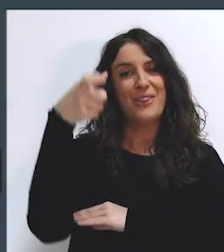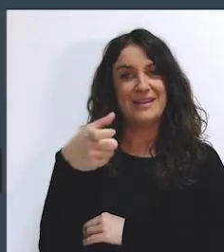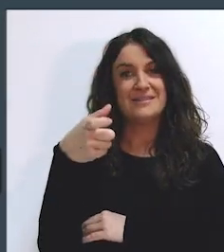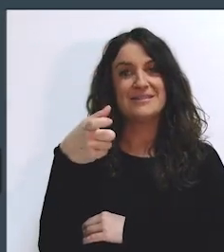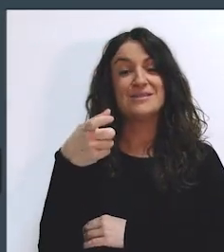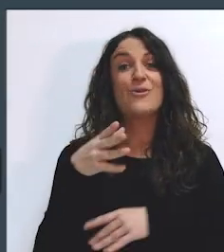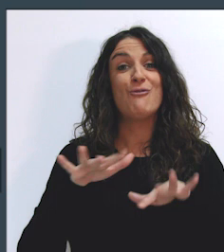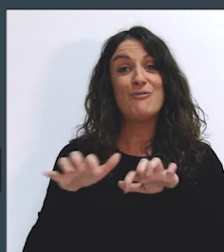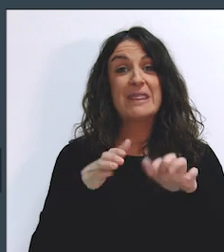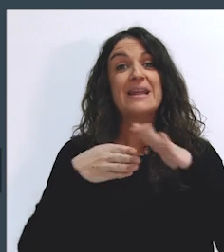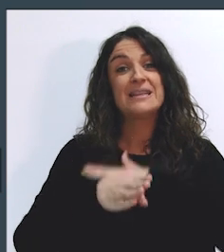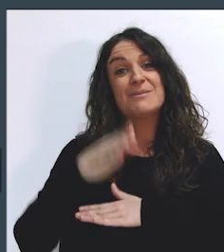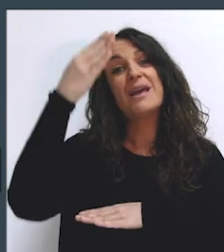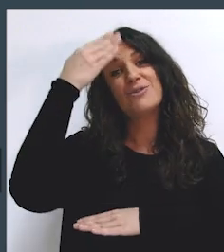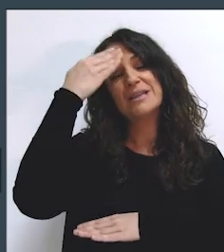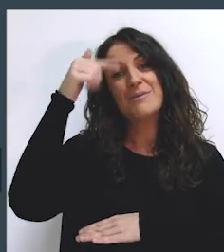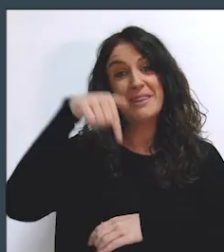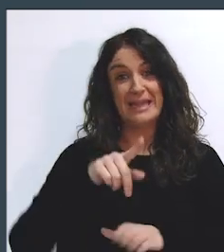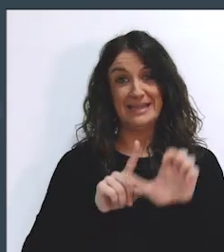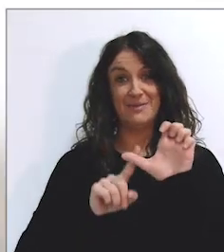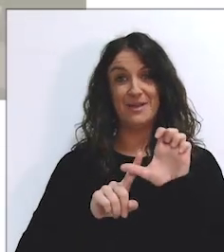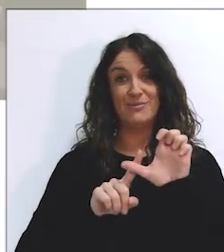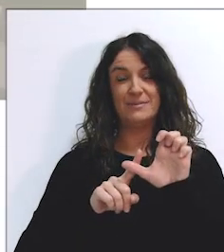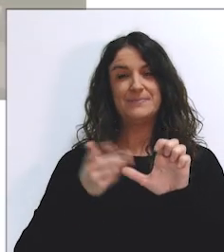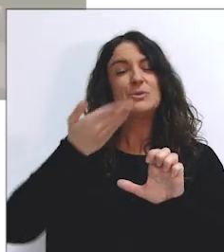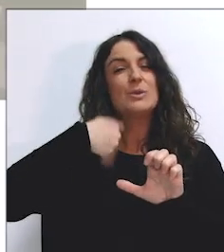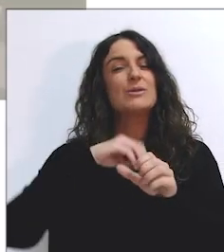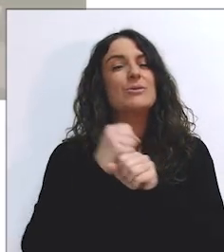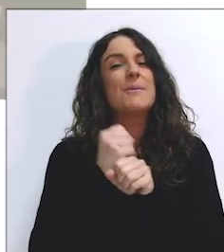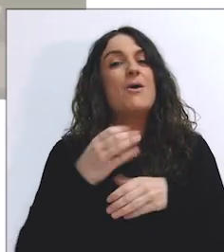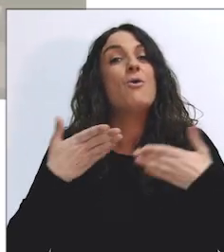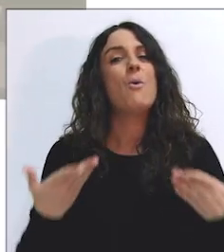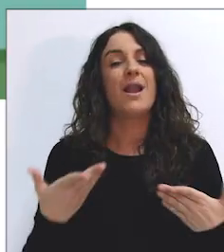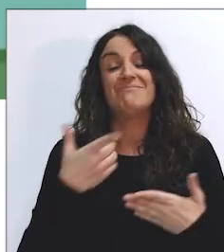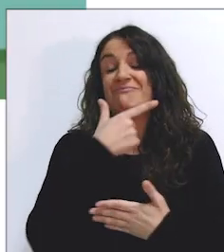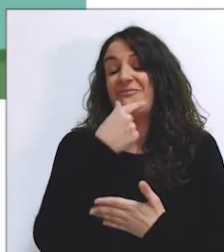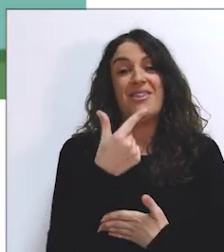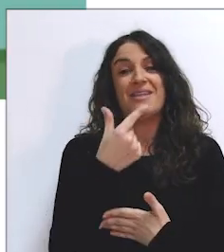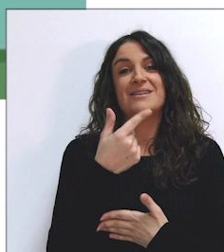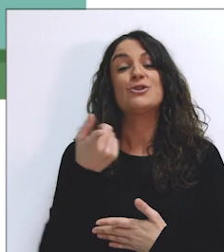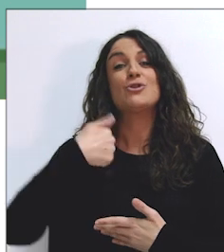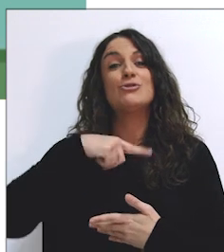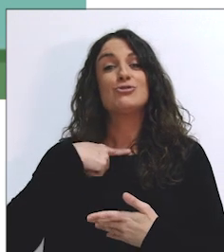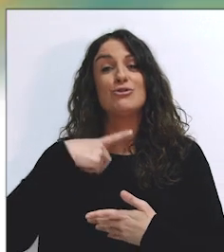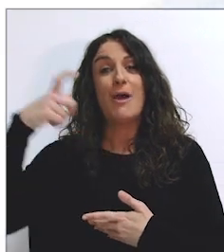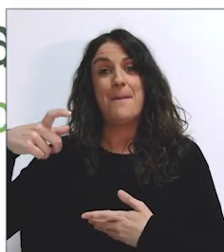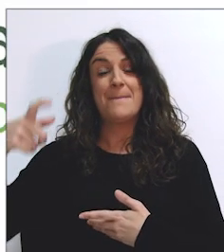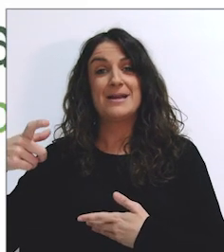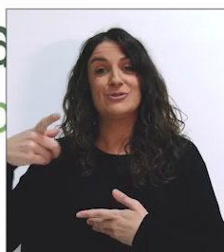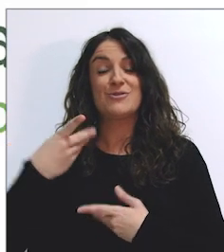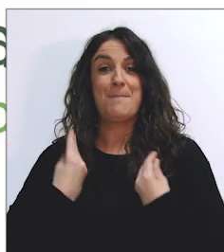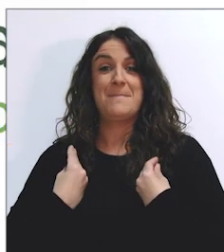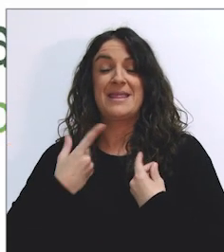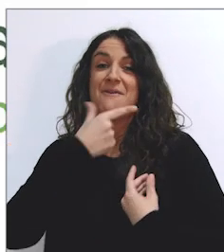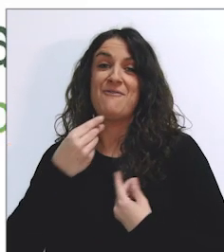...la oficina de accesibilidad cognitiva de Extremadura... ...¿cuál es nuestro trabajo?... ...sencillamente hacer la vida más fácil a todas las personas...